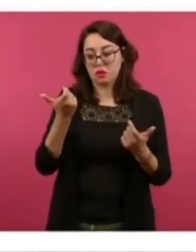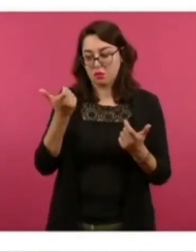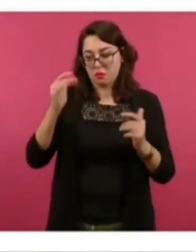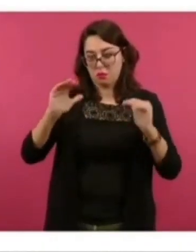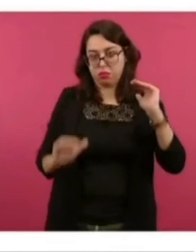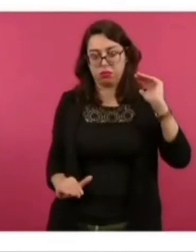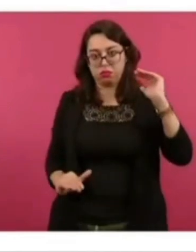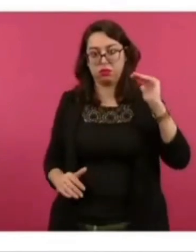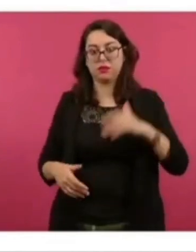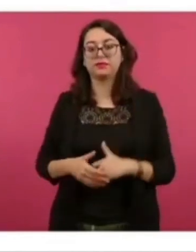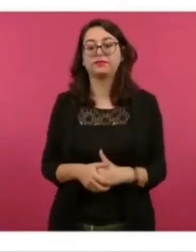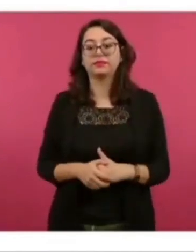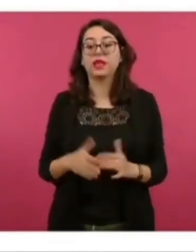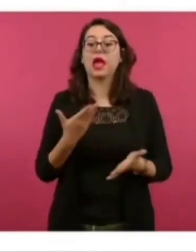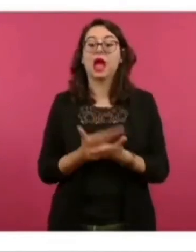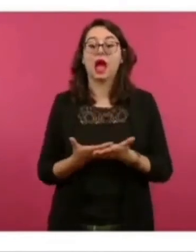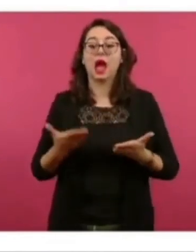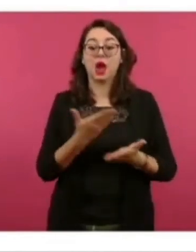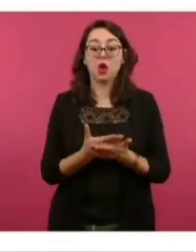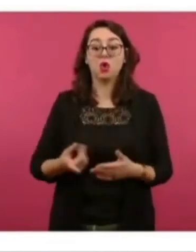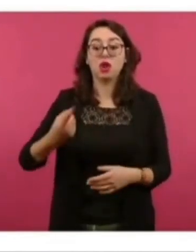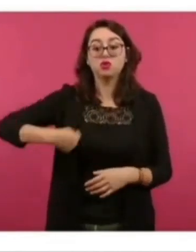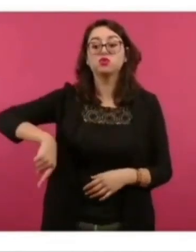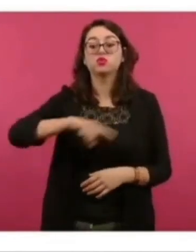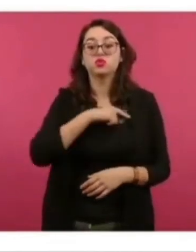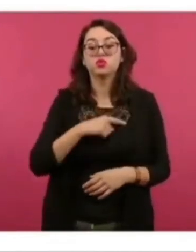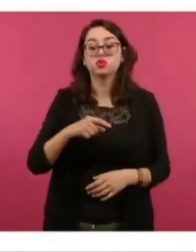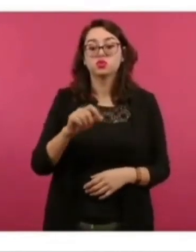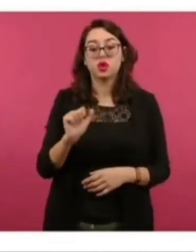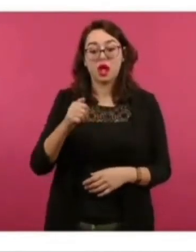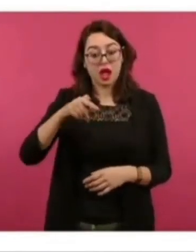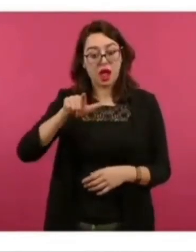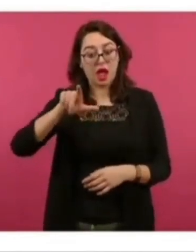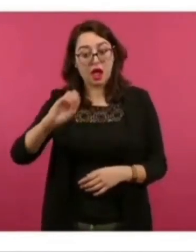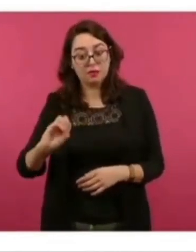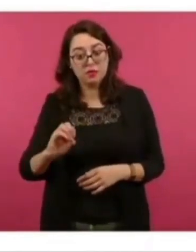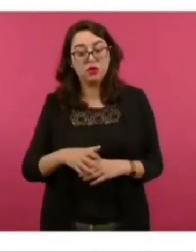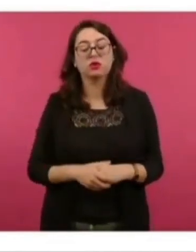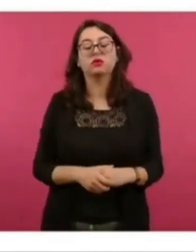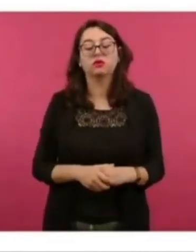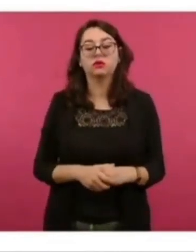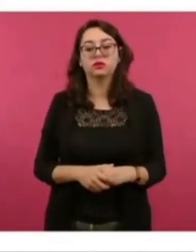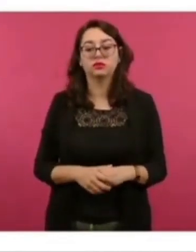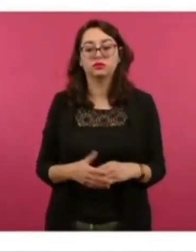el peso se ha fortalecido como nunca. miren en cuánto tiempo.